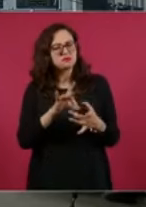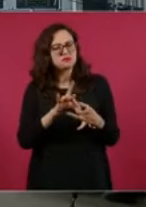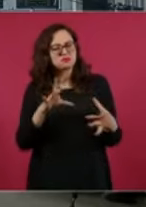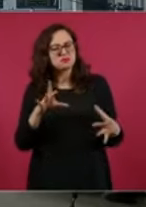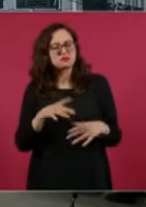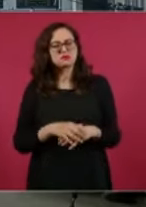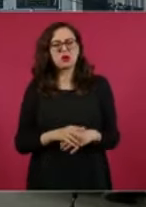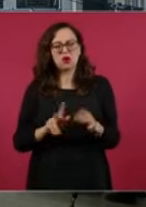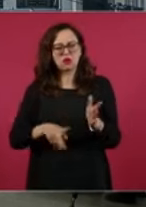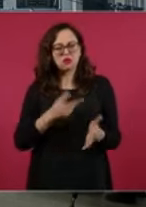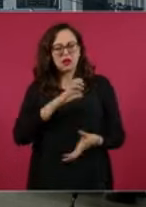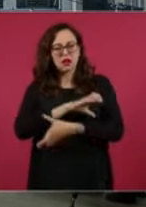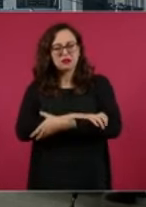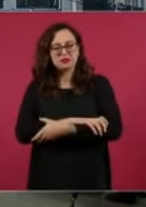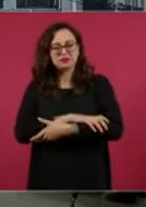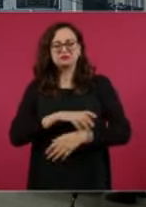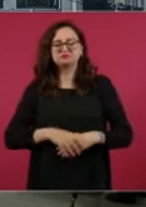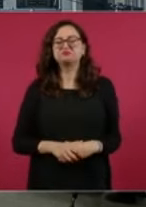alianzas.